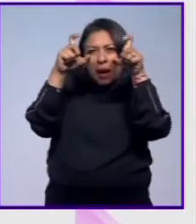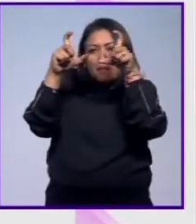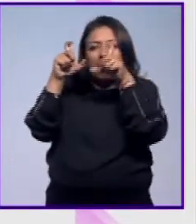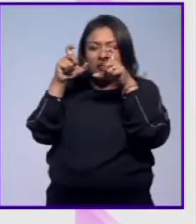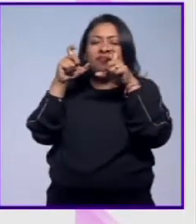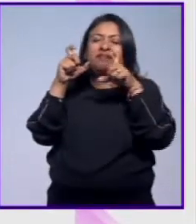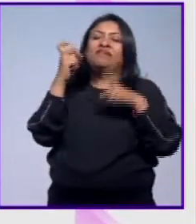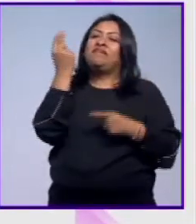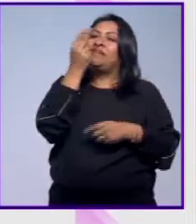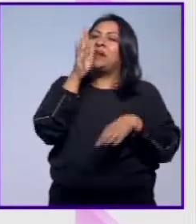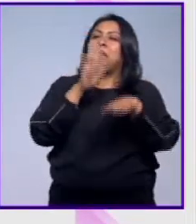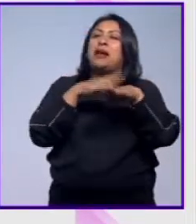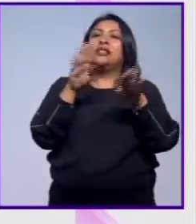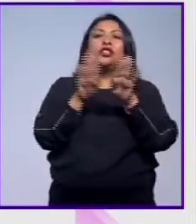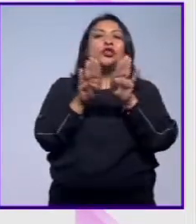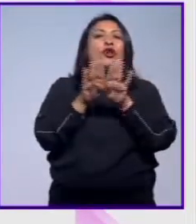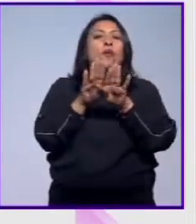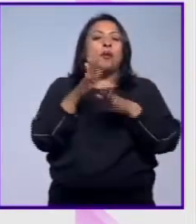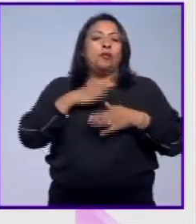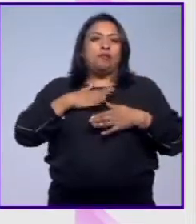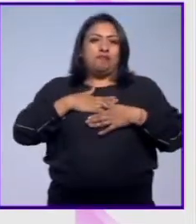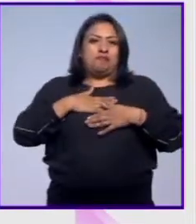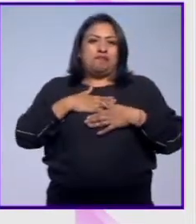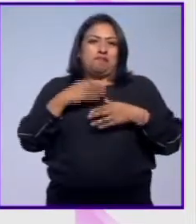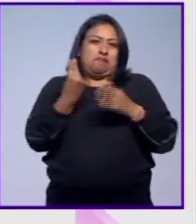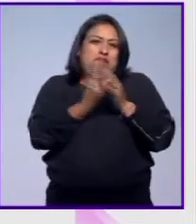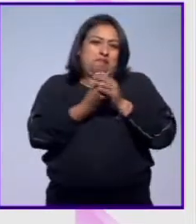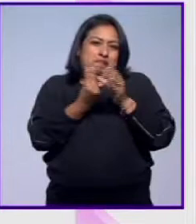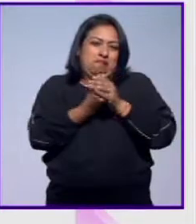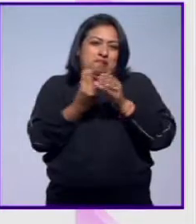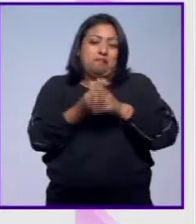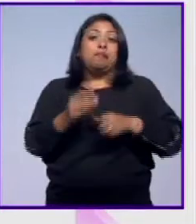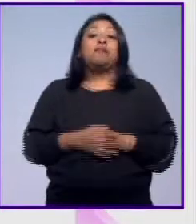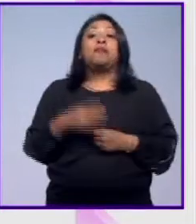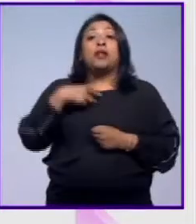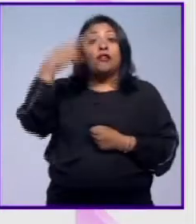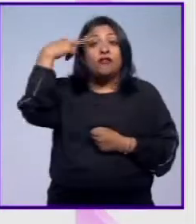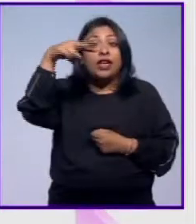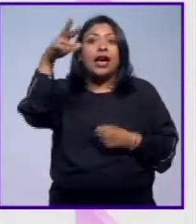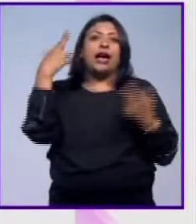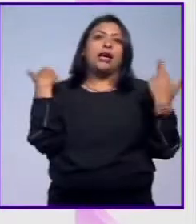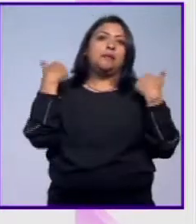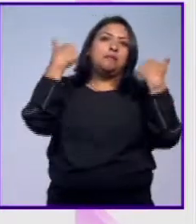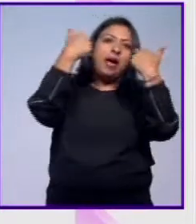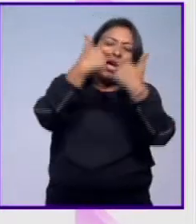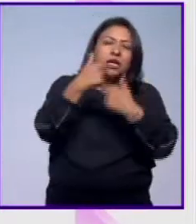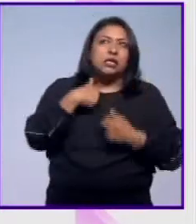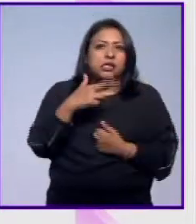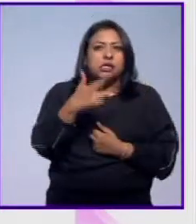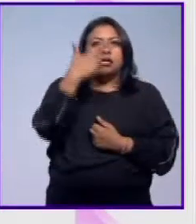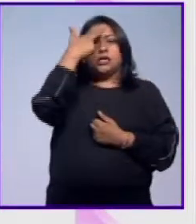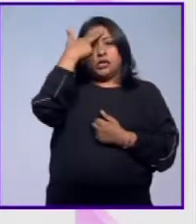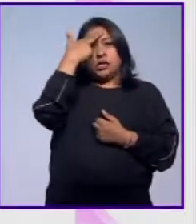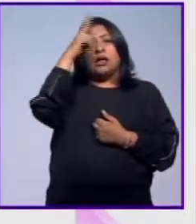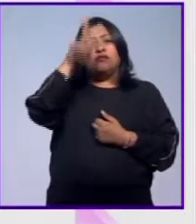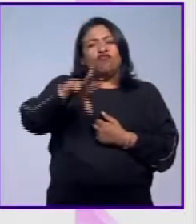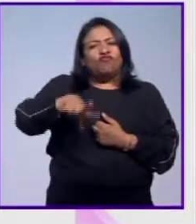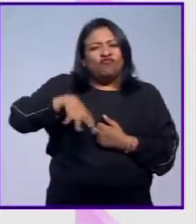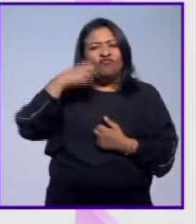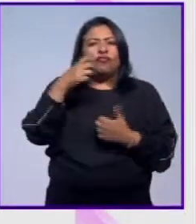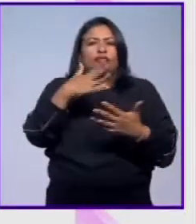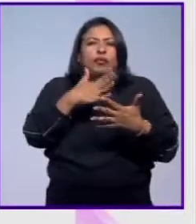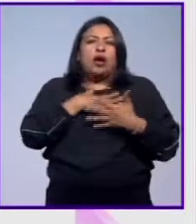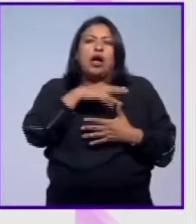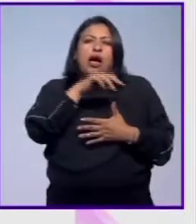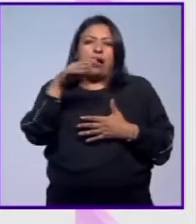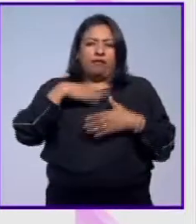requieren como de algo muy personal. Los viajes, los maestros que los marcaron, la tenacidad y pasión que le